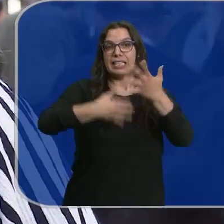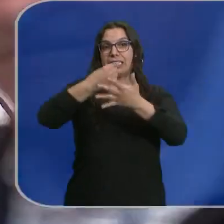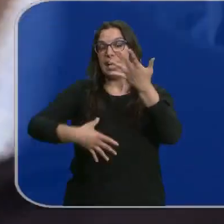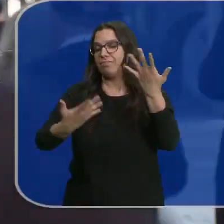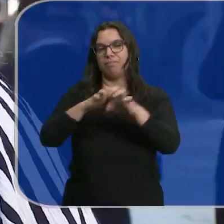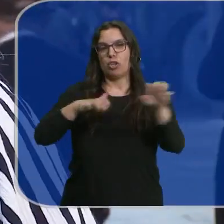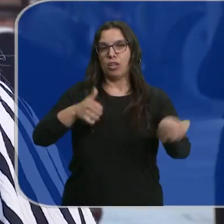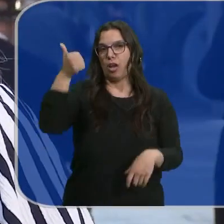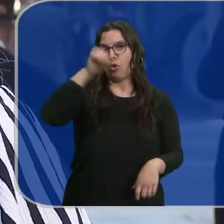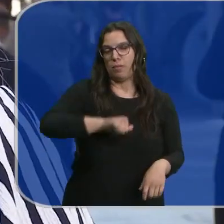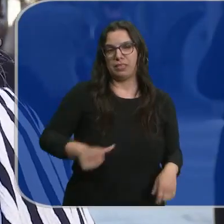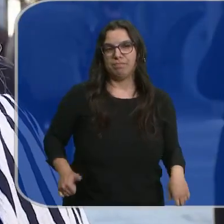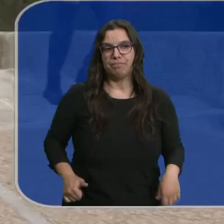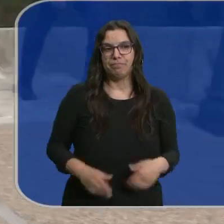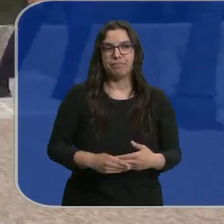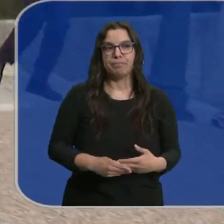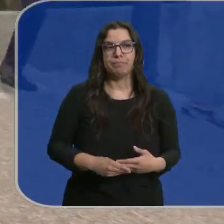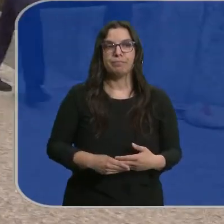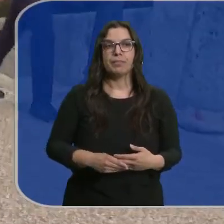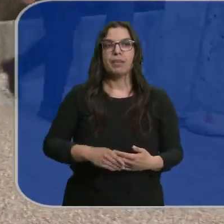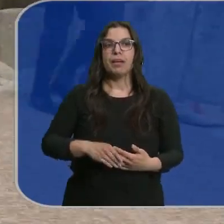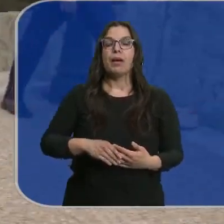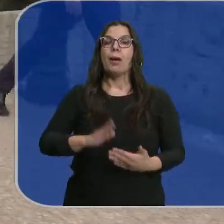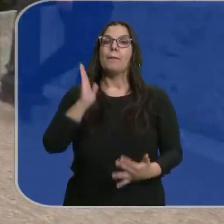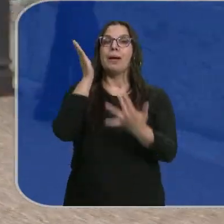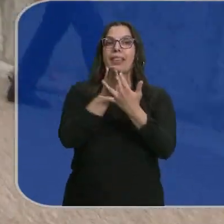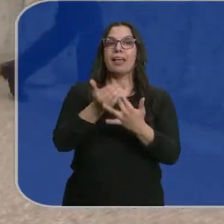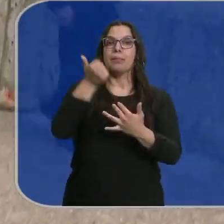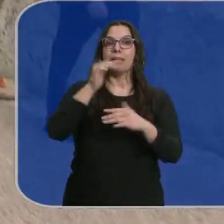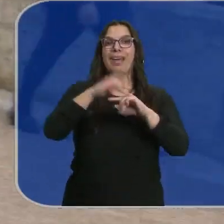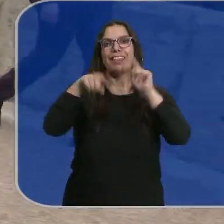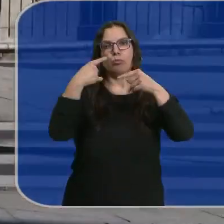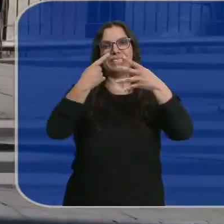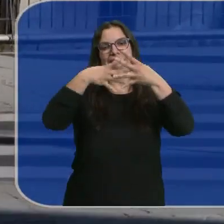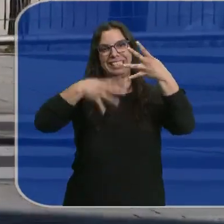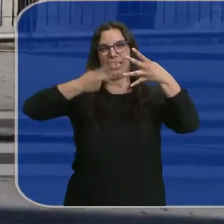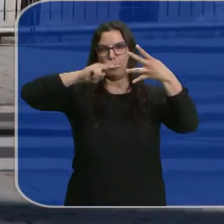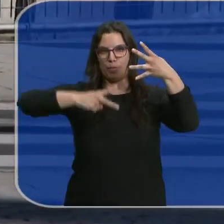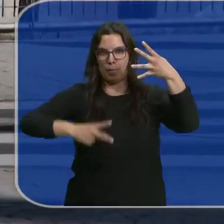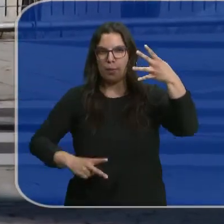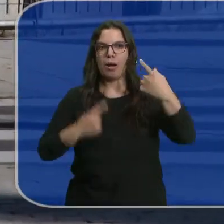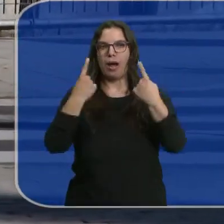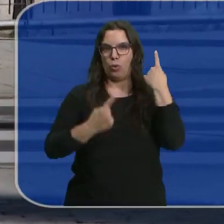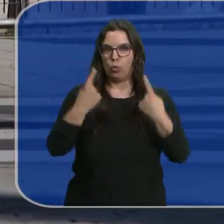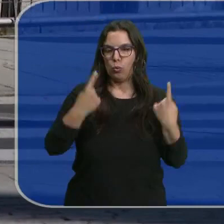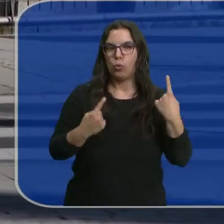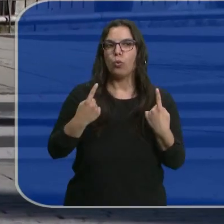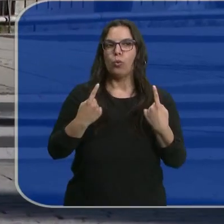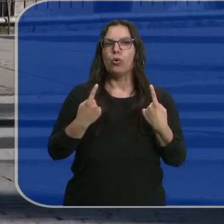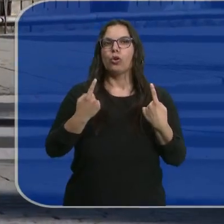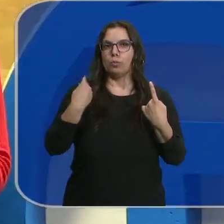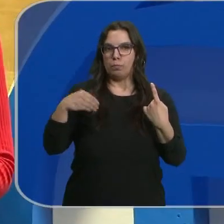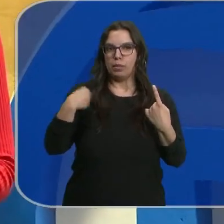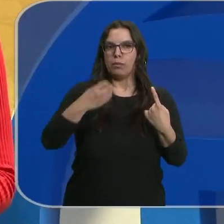los hombres les pasan por delante. Más paridad se ve a la hora de completar los listados. Algunos de ellos, incluso, son